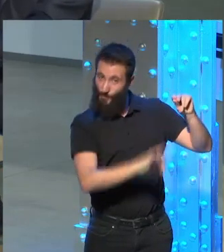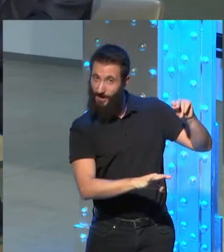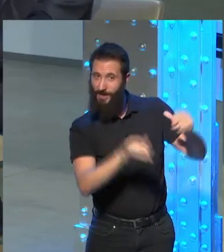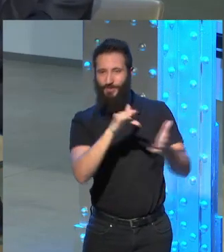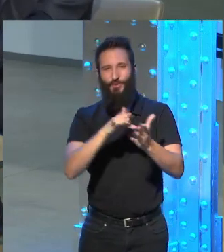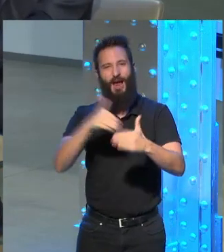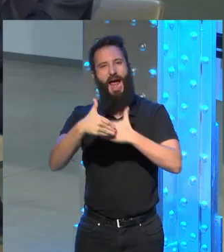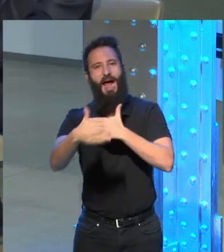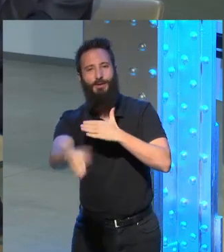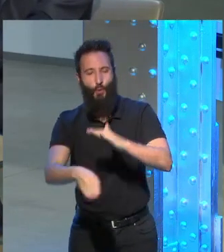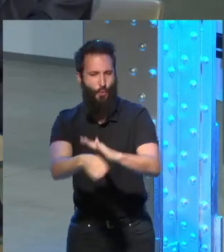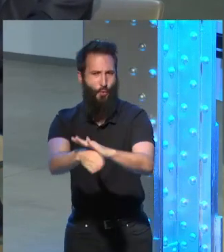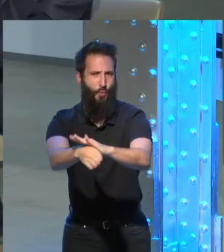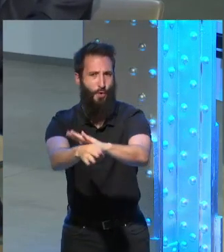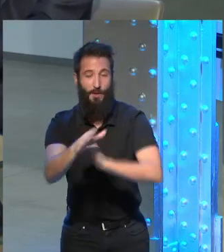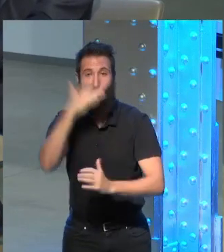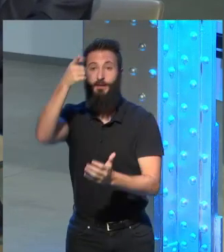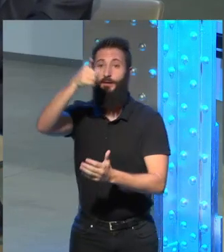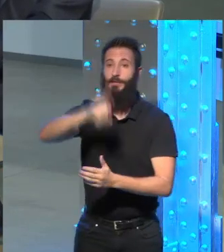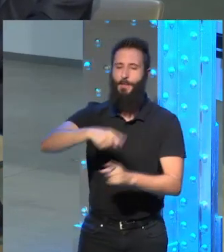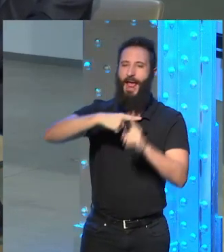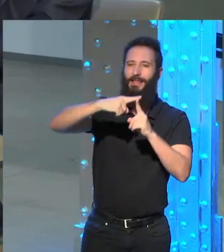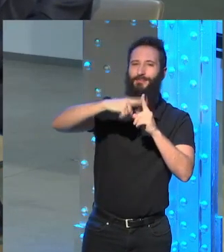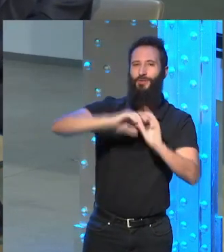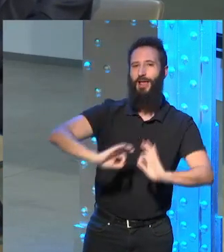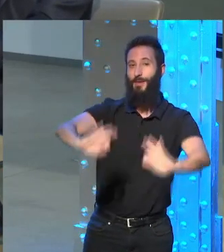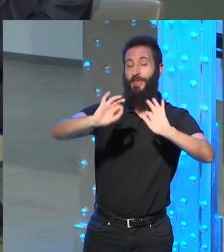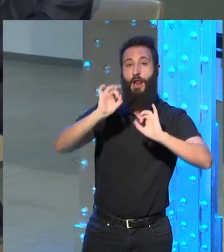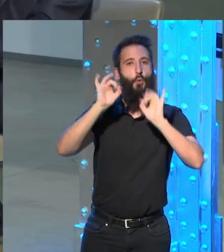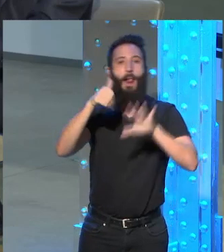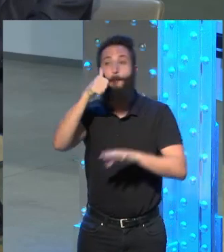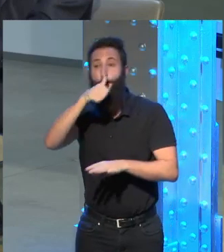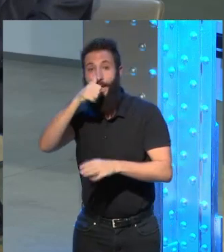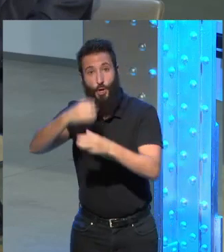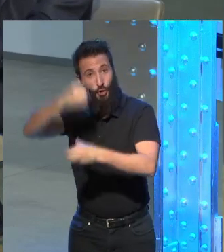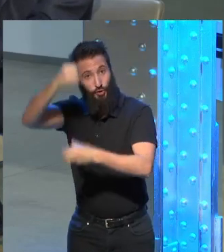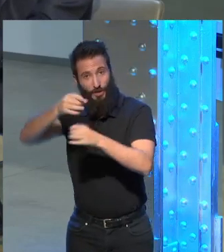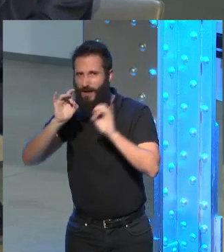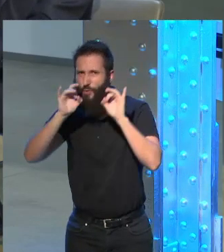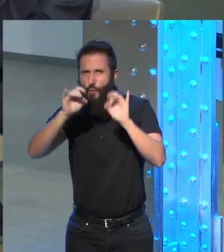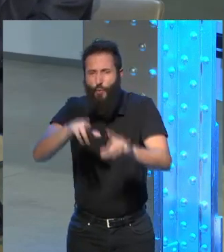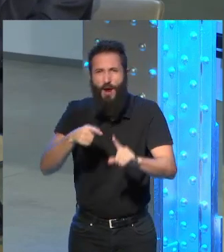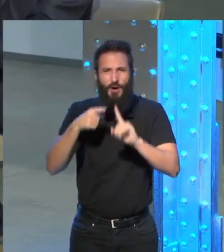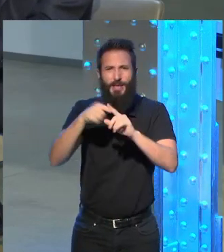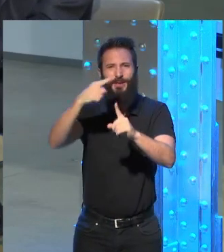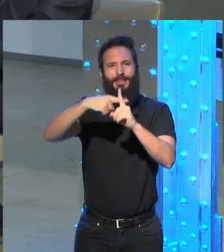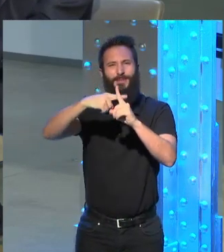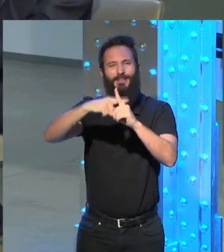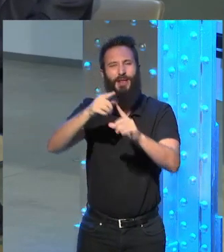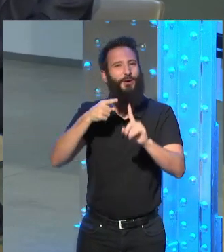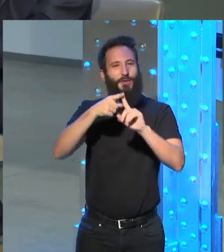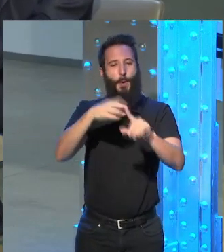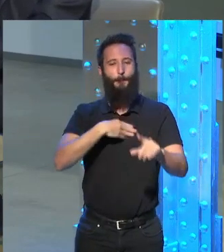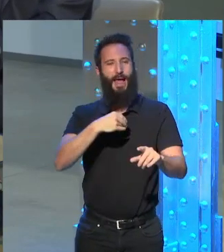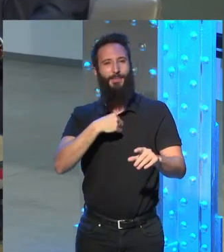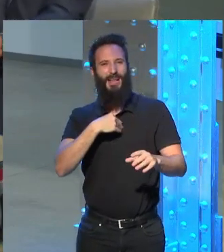como los vinos que están conservados a una cierta temperatura para que el papel de los manuscritos no se